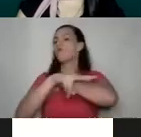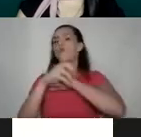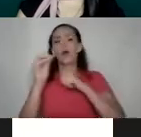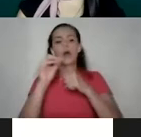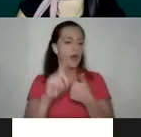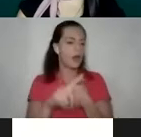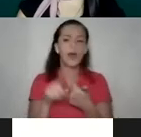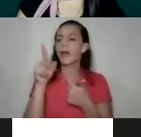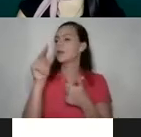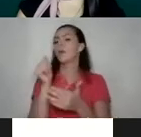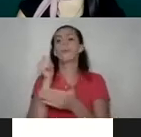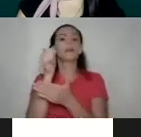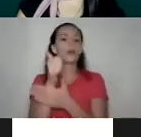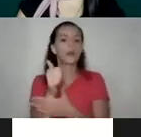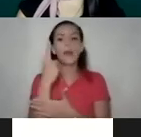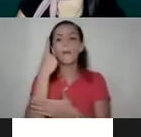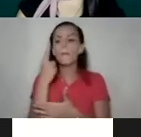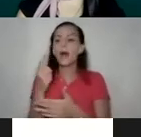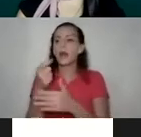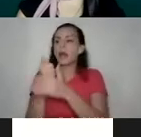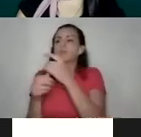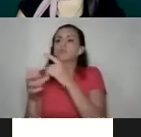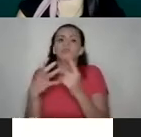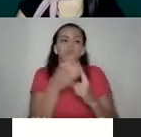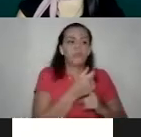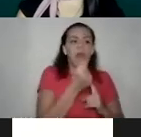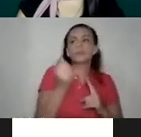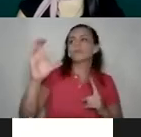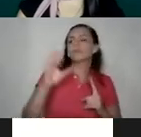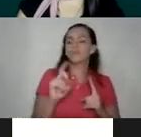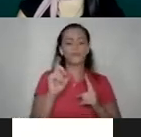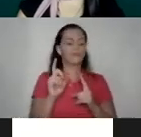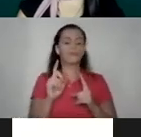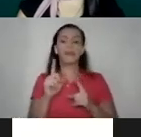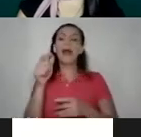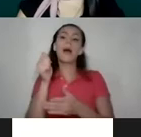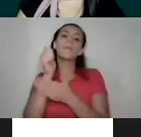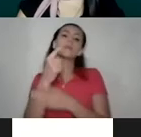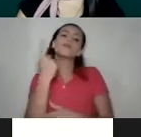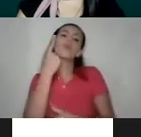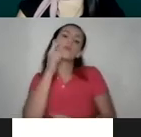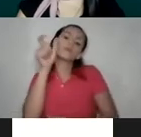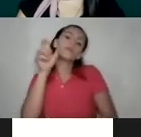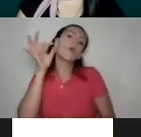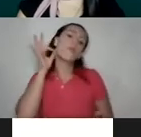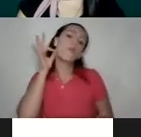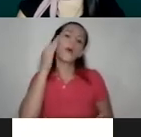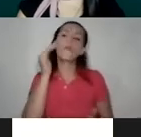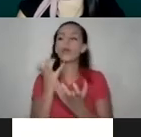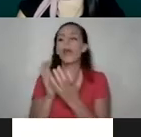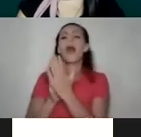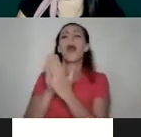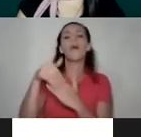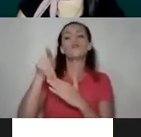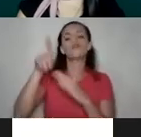a ella no la mataron para secuestrarla y después hacerse de su dinero ya. La mataron simplemente por ser mujer y por querer abusar de su